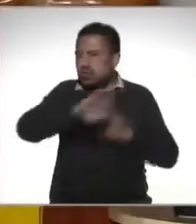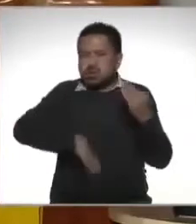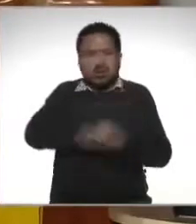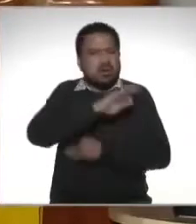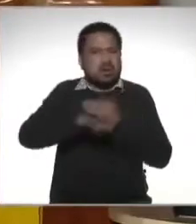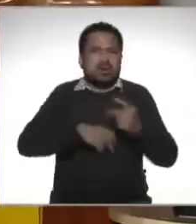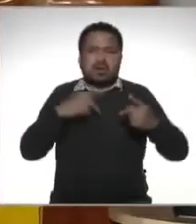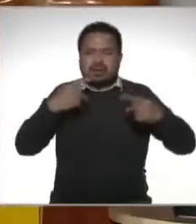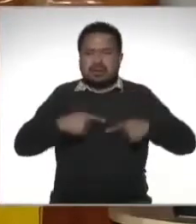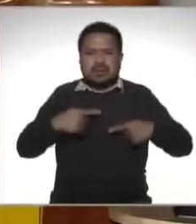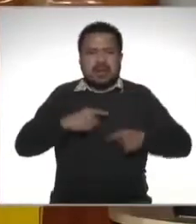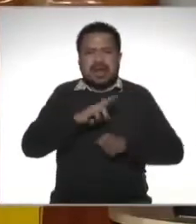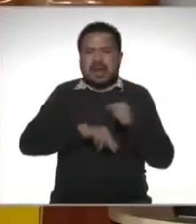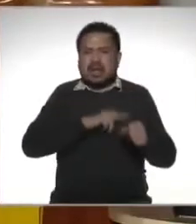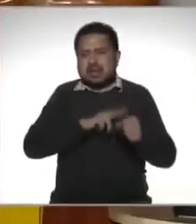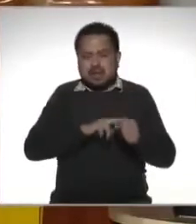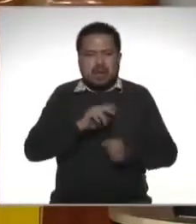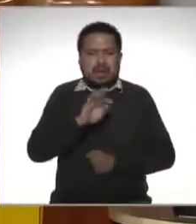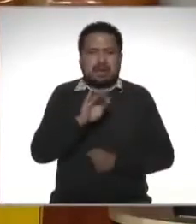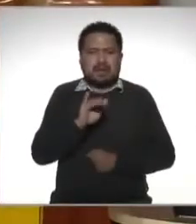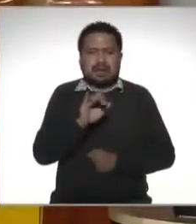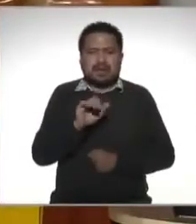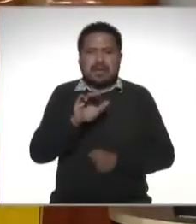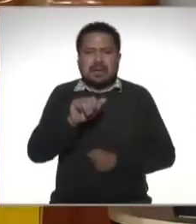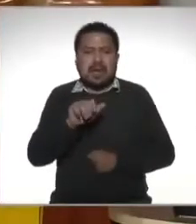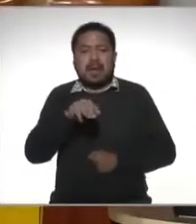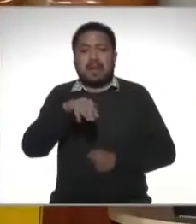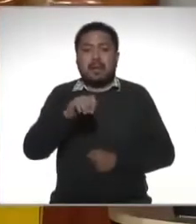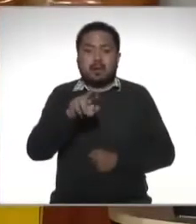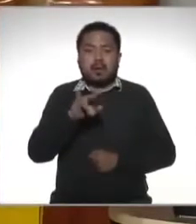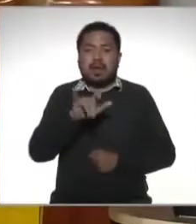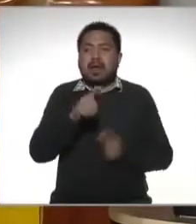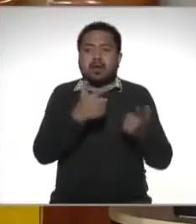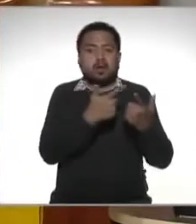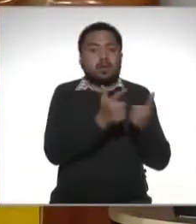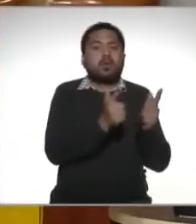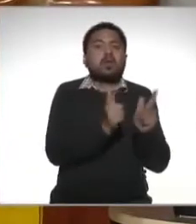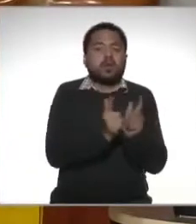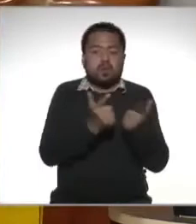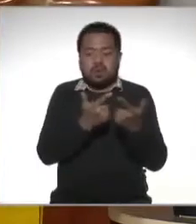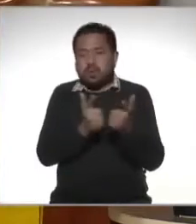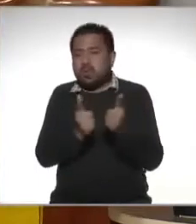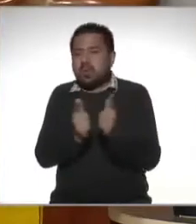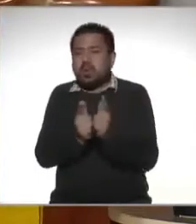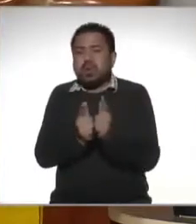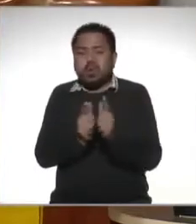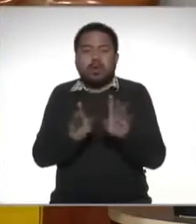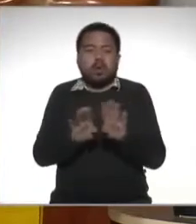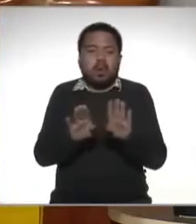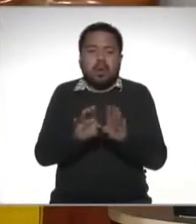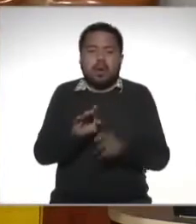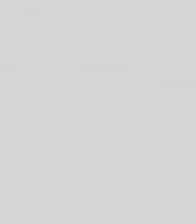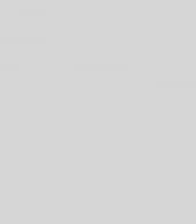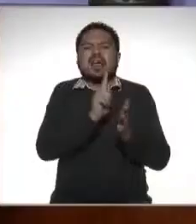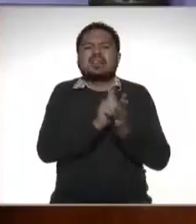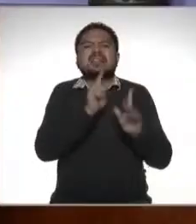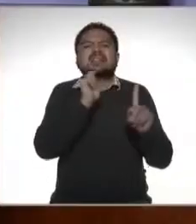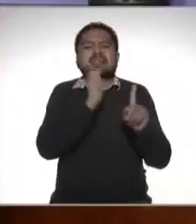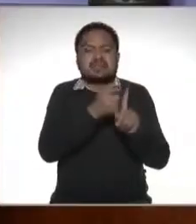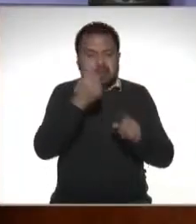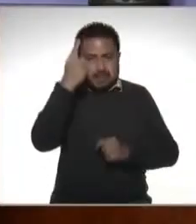nosotros somos personas físicas y las personas morales son la agrupación de personas que pueden ser personas físicas o morales